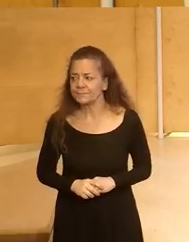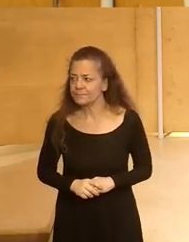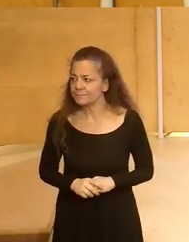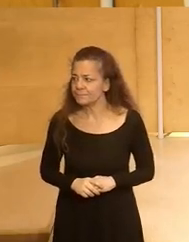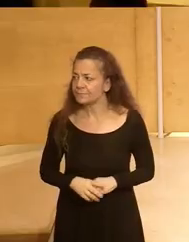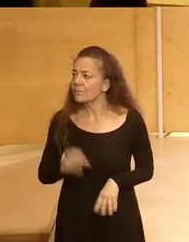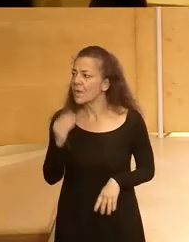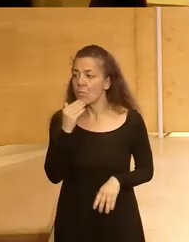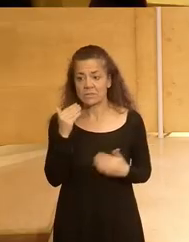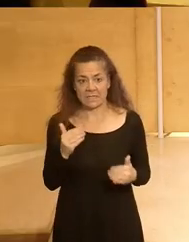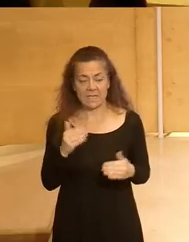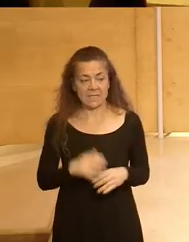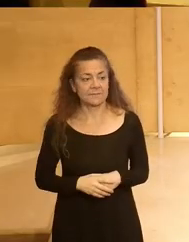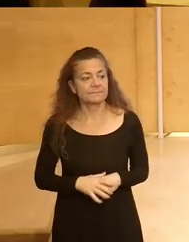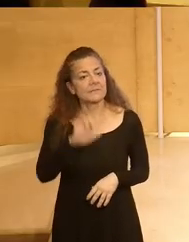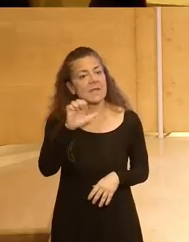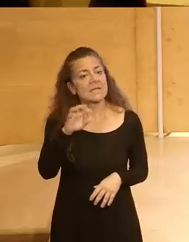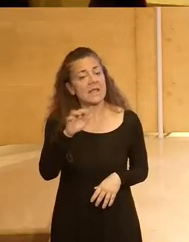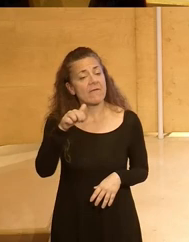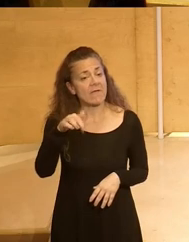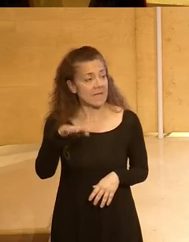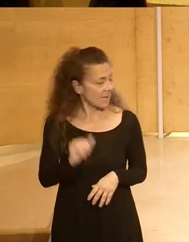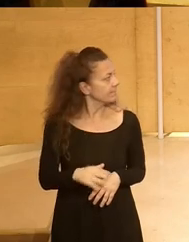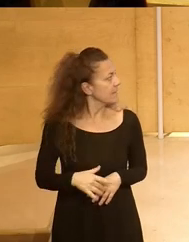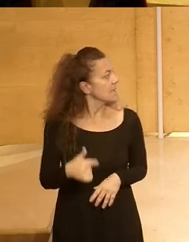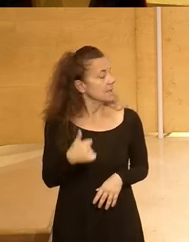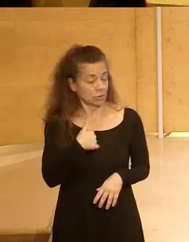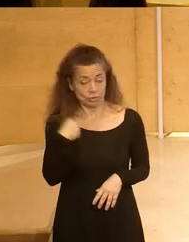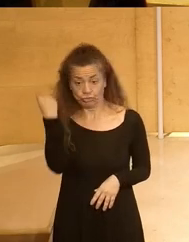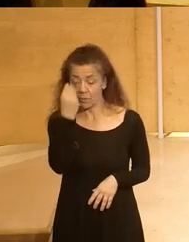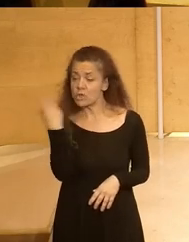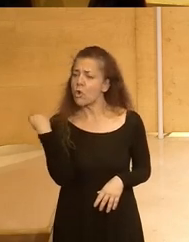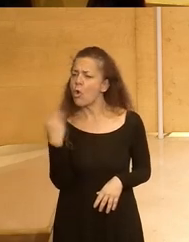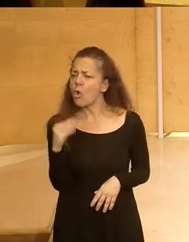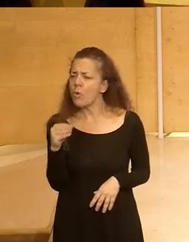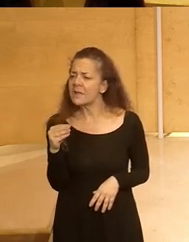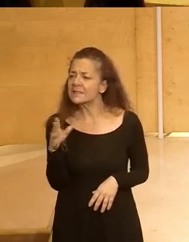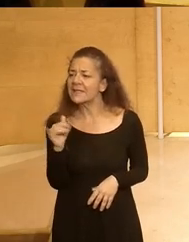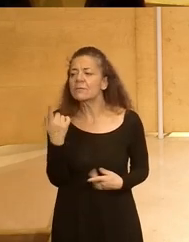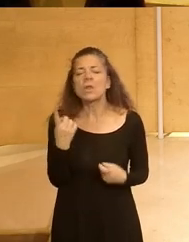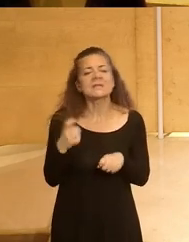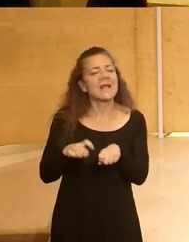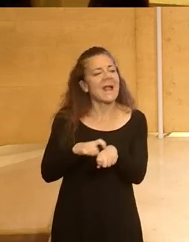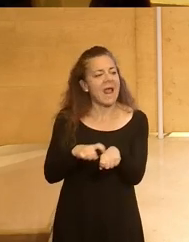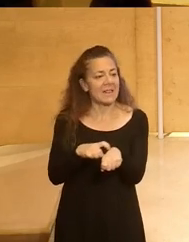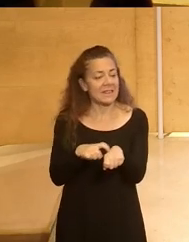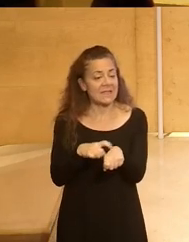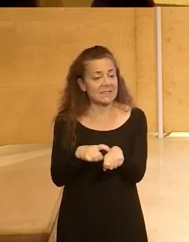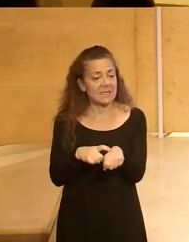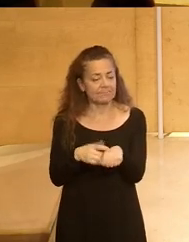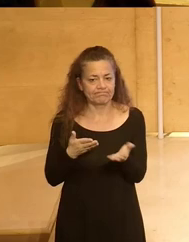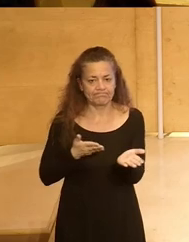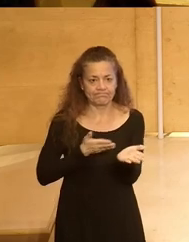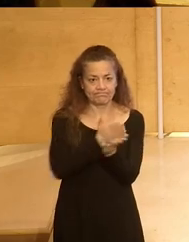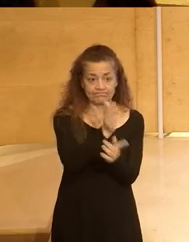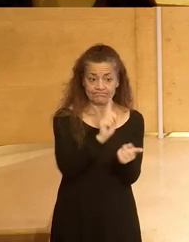Estupendo muchísimas gracias Estefanía Yo creo que los jóvenes presentan unas características que por un lado